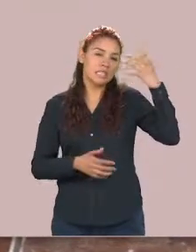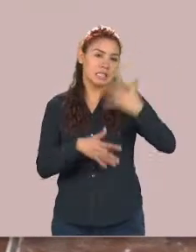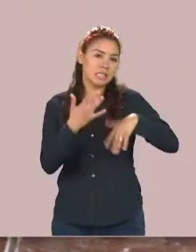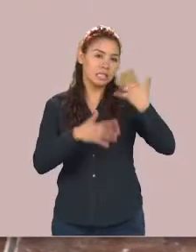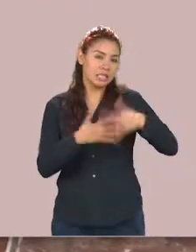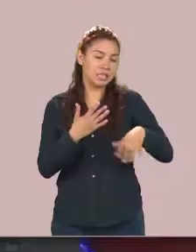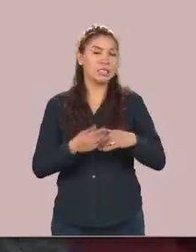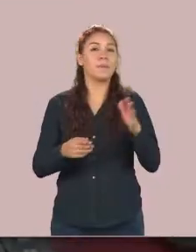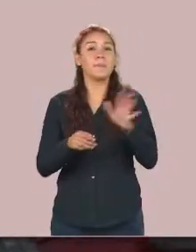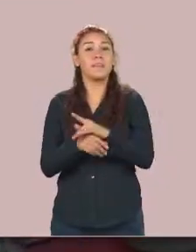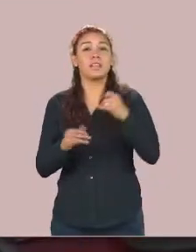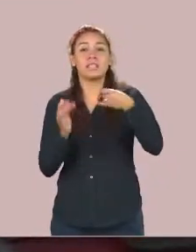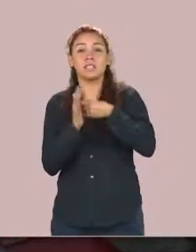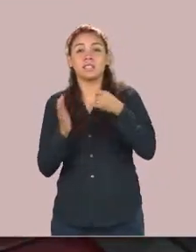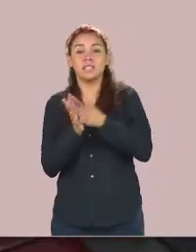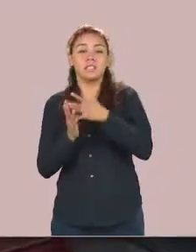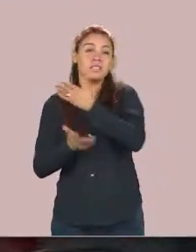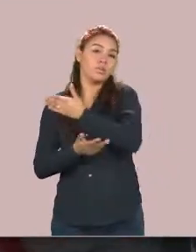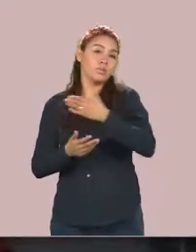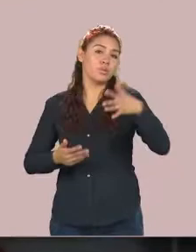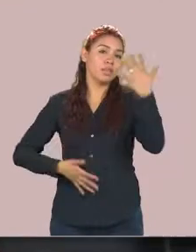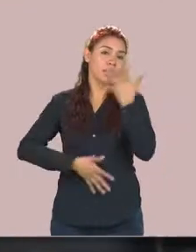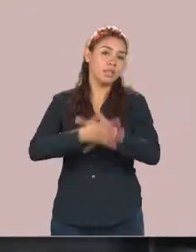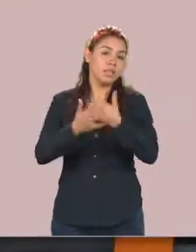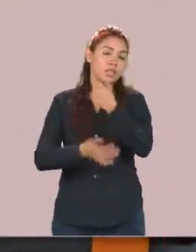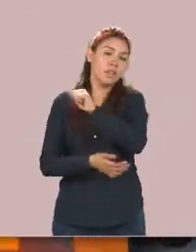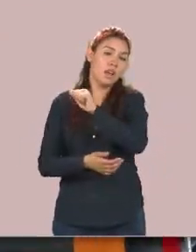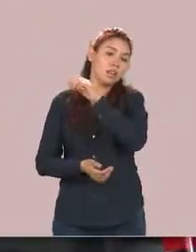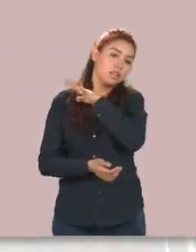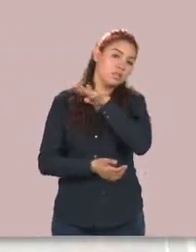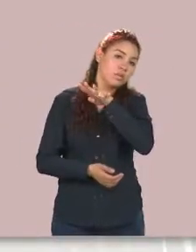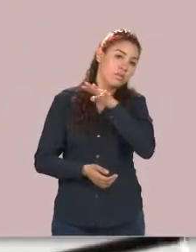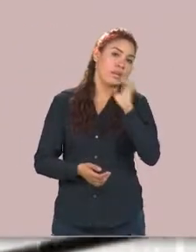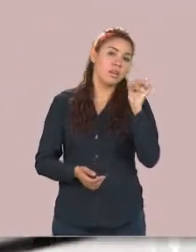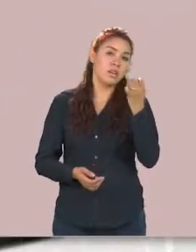15 al 19 de enero y los cursos inician el 29 de enero.